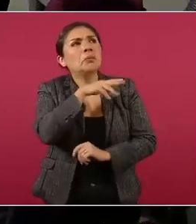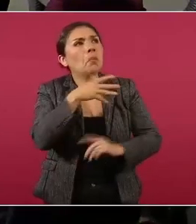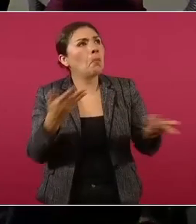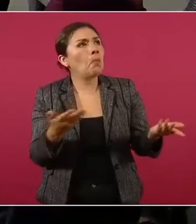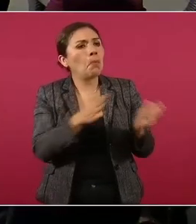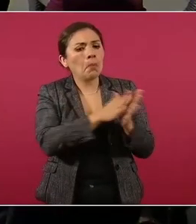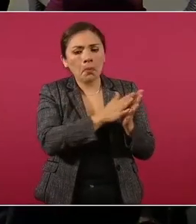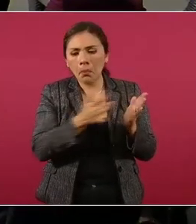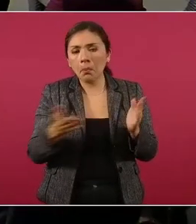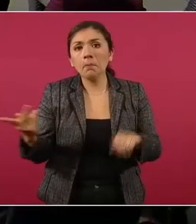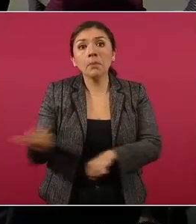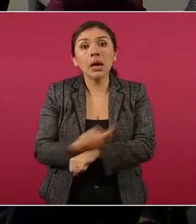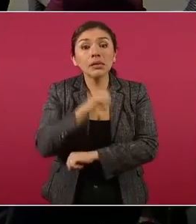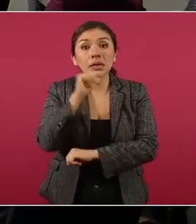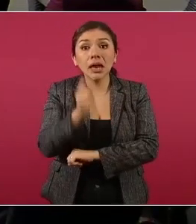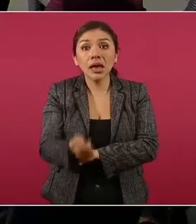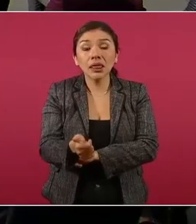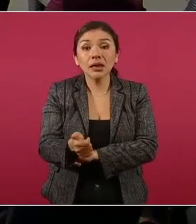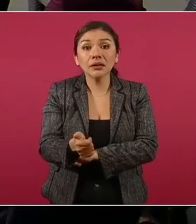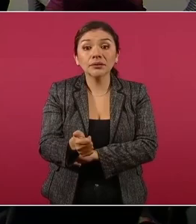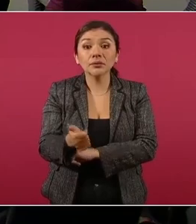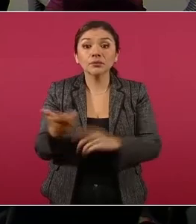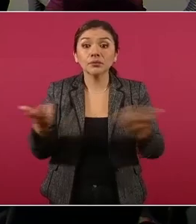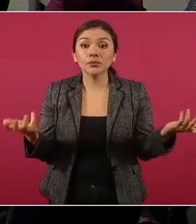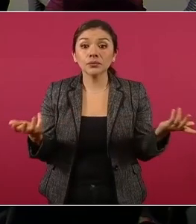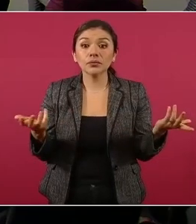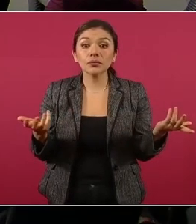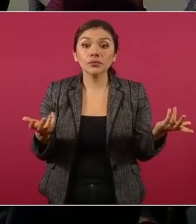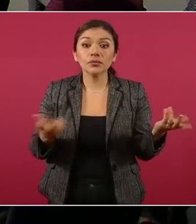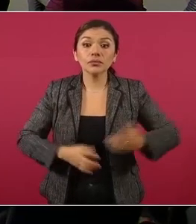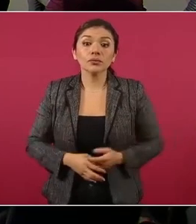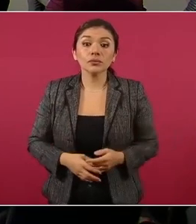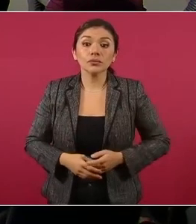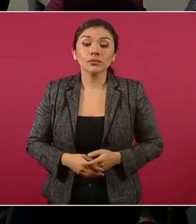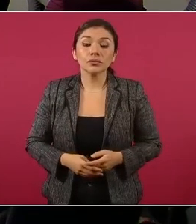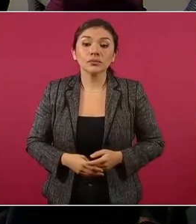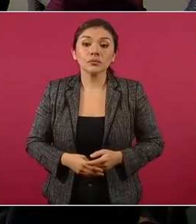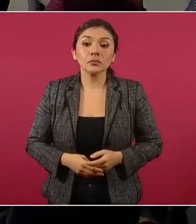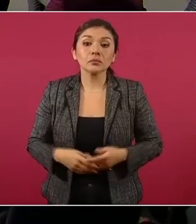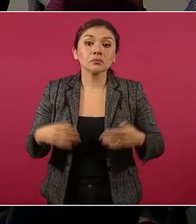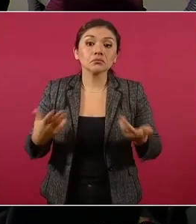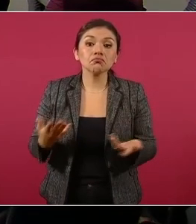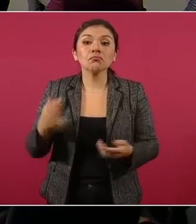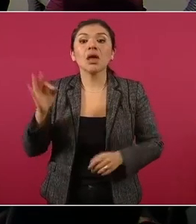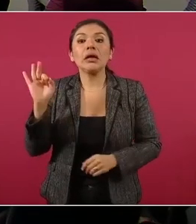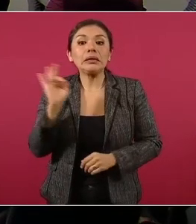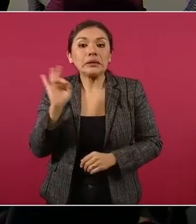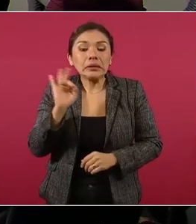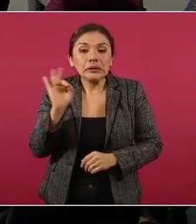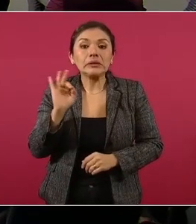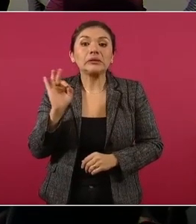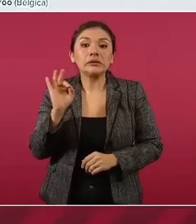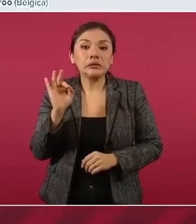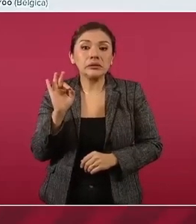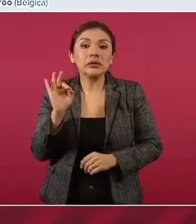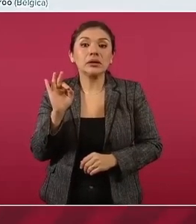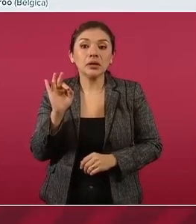Pero si acaso había